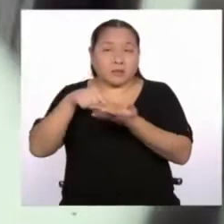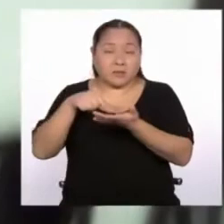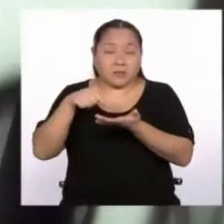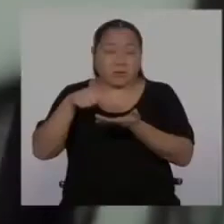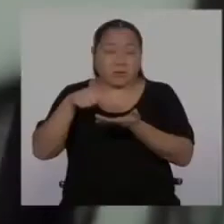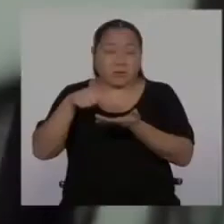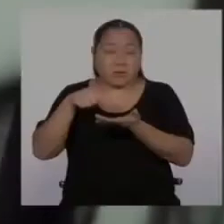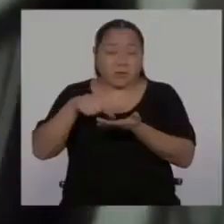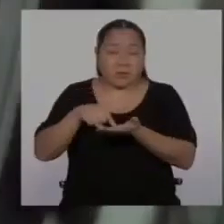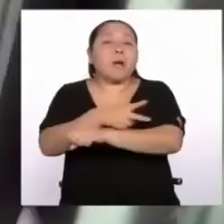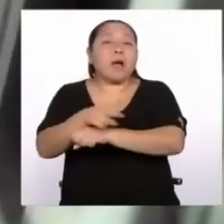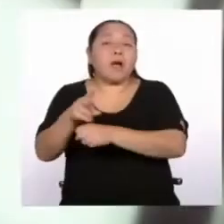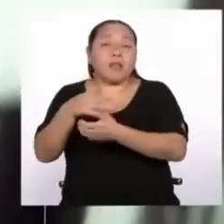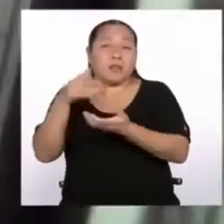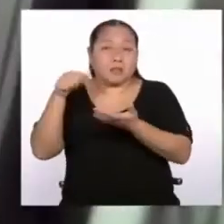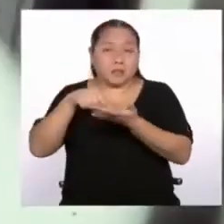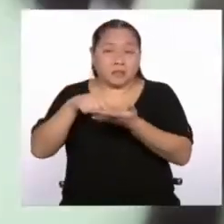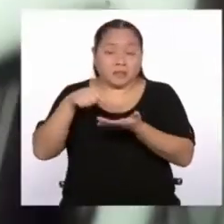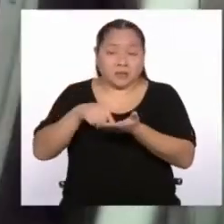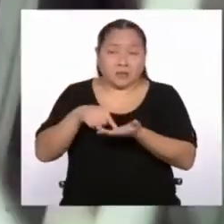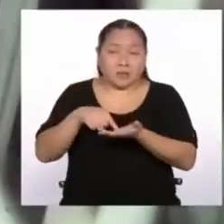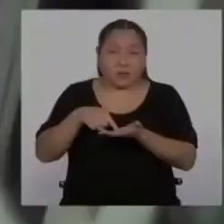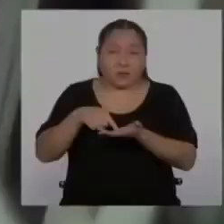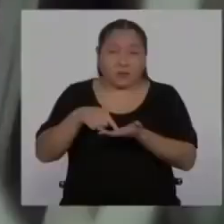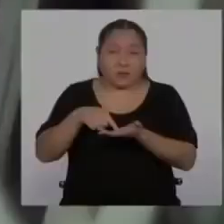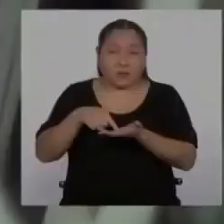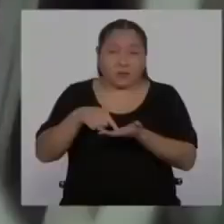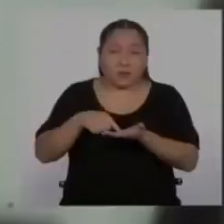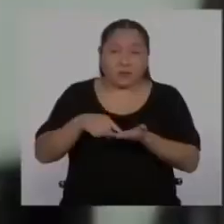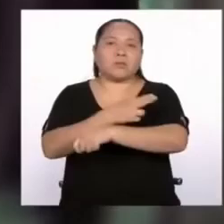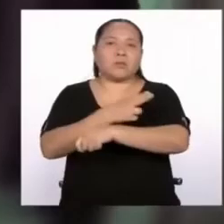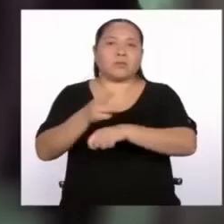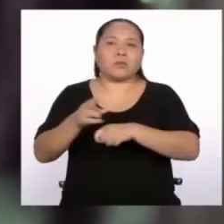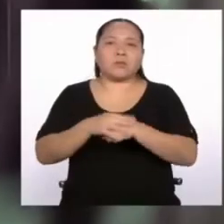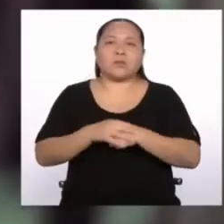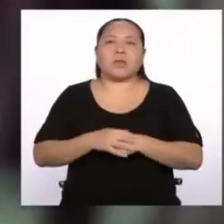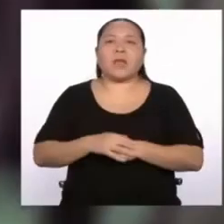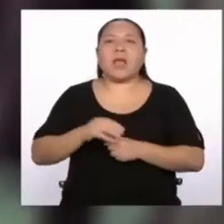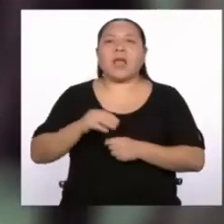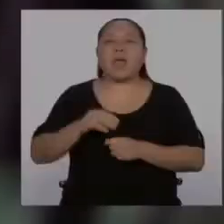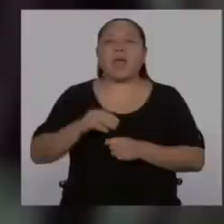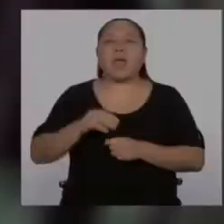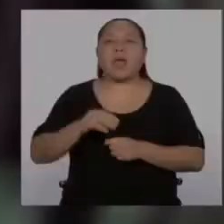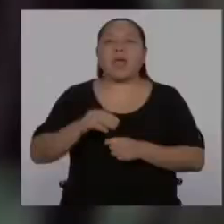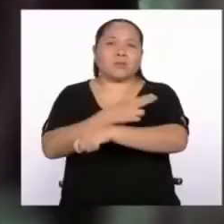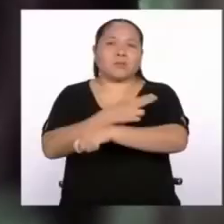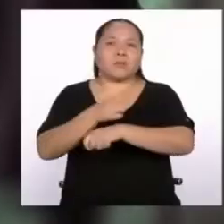le tocó.